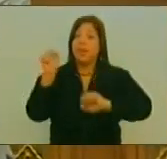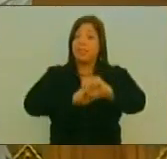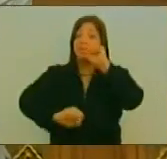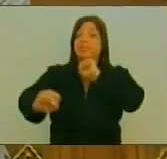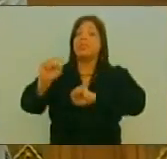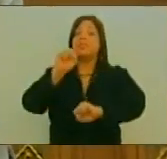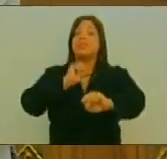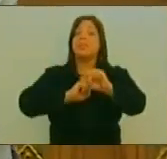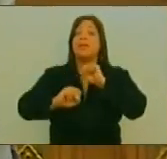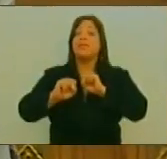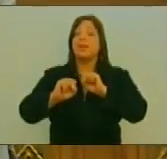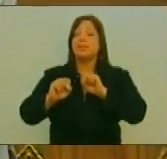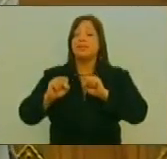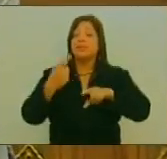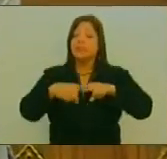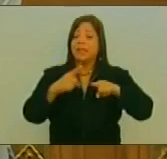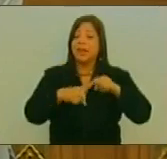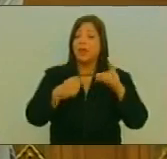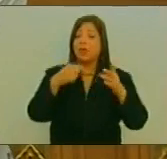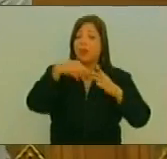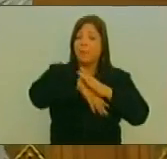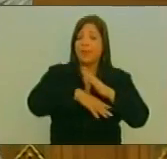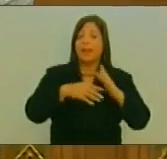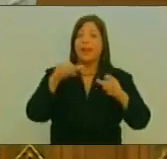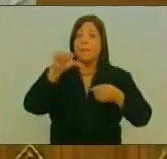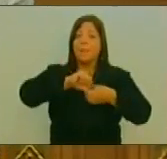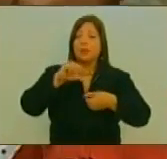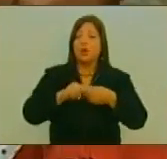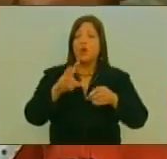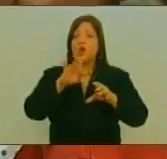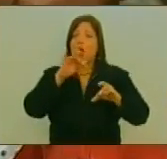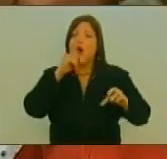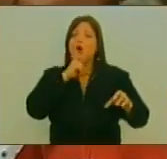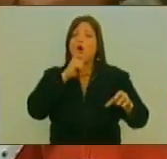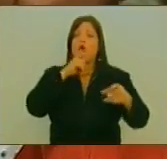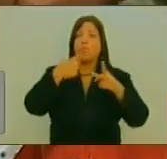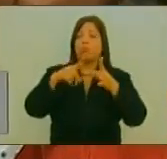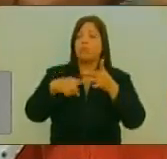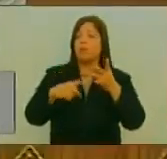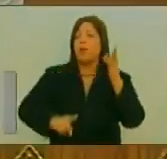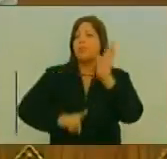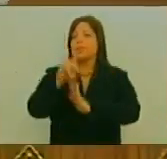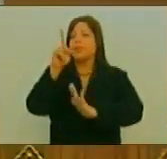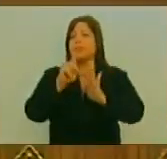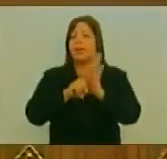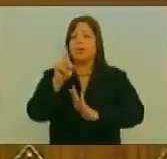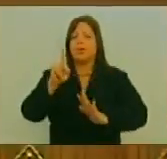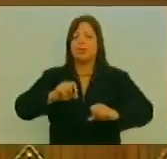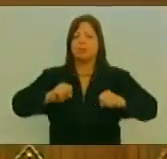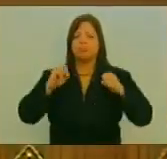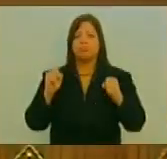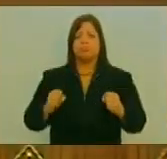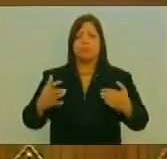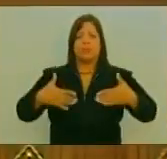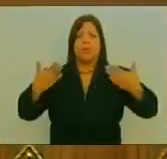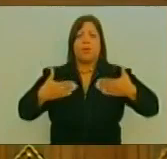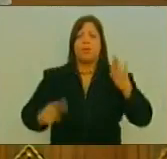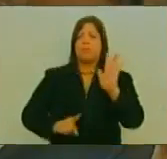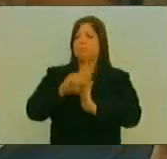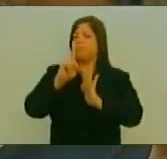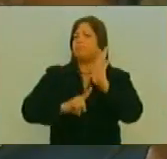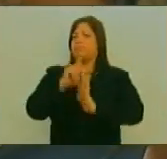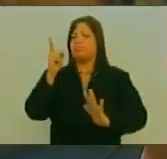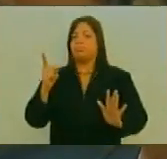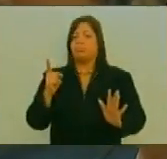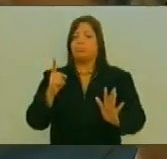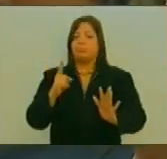nuestros recursos Estratégicos Es la garantía De nuestro desarrollo Es la garantía De nuestra prosperidad De